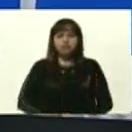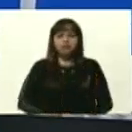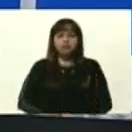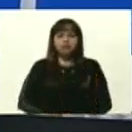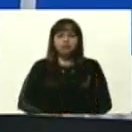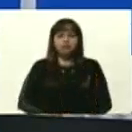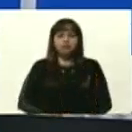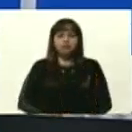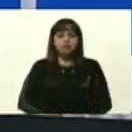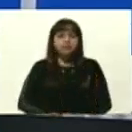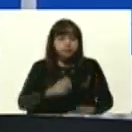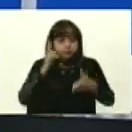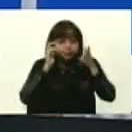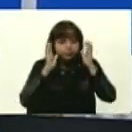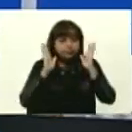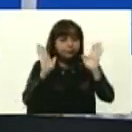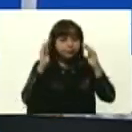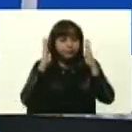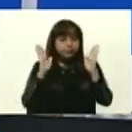escúchenme bien,